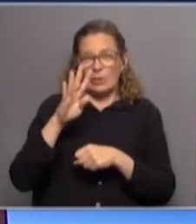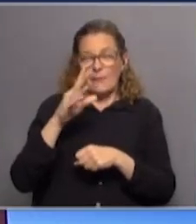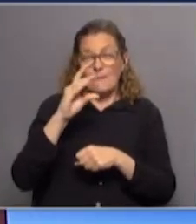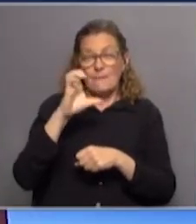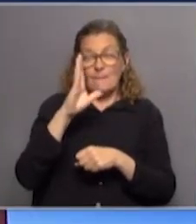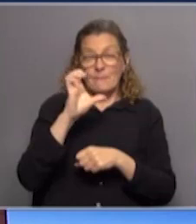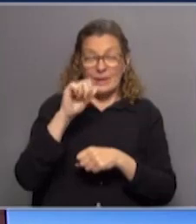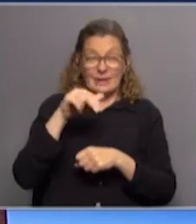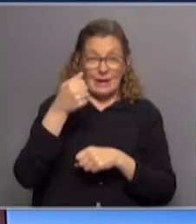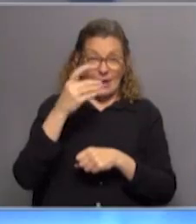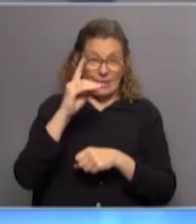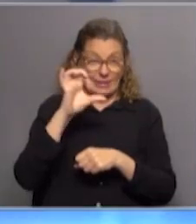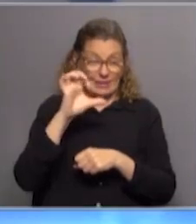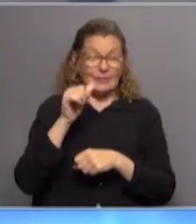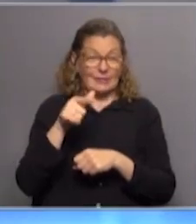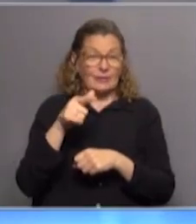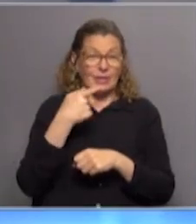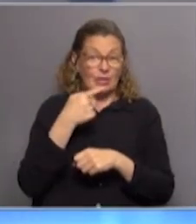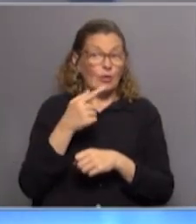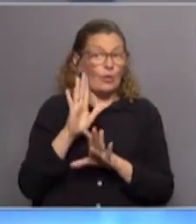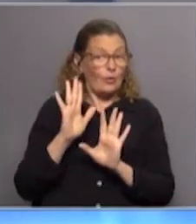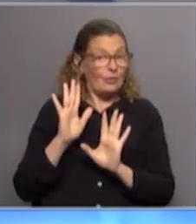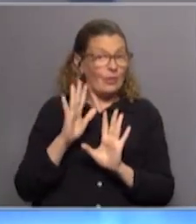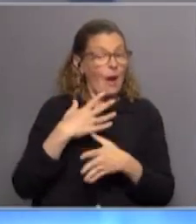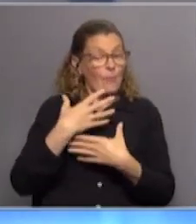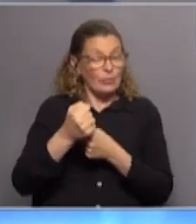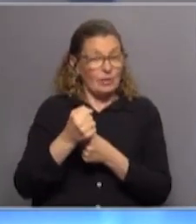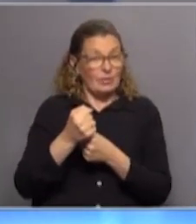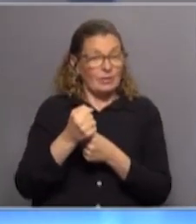que es senador del sector herrerismo, o sea, del herrerismo propiamente dicho,